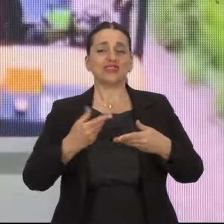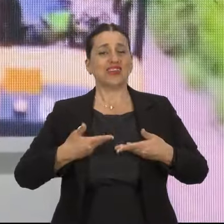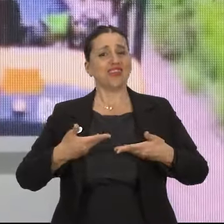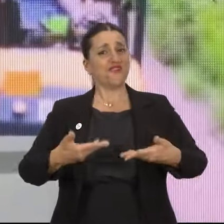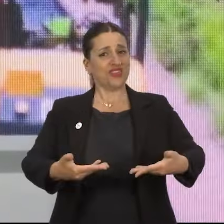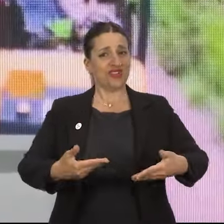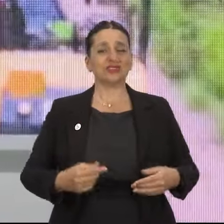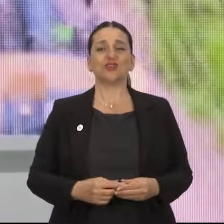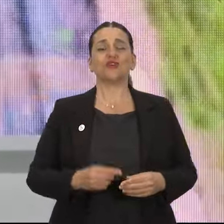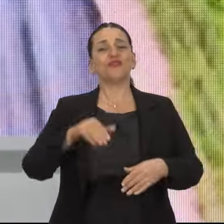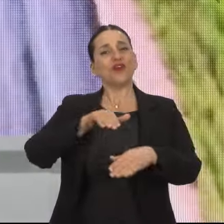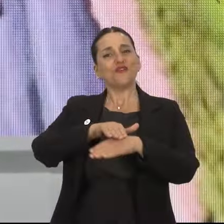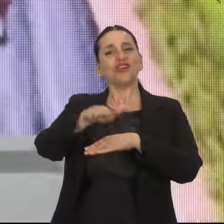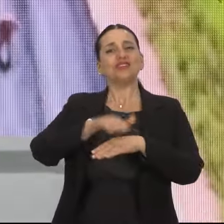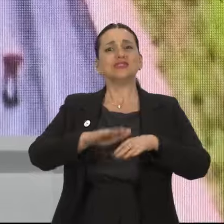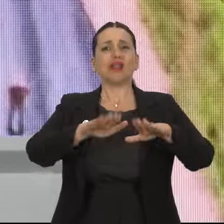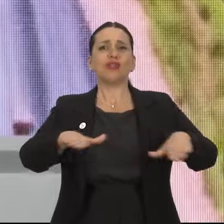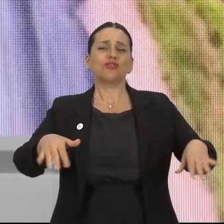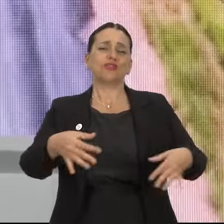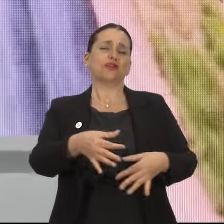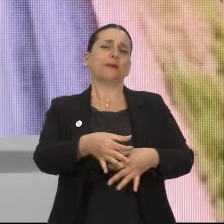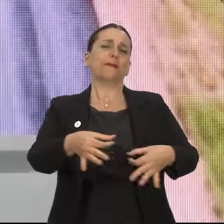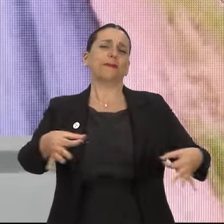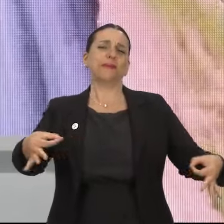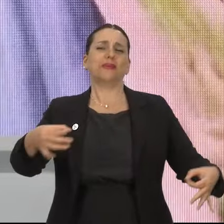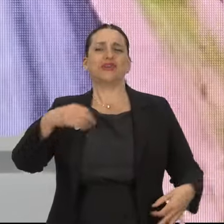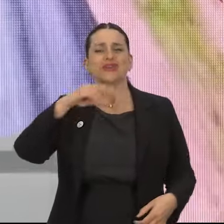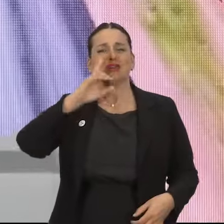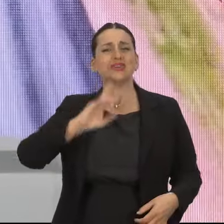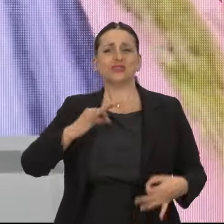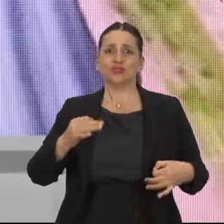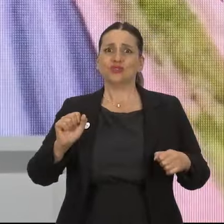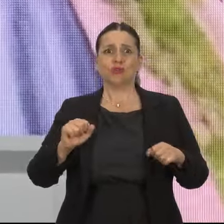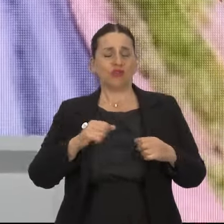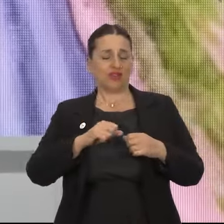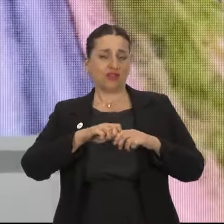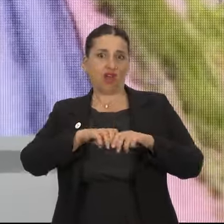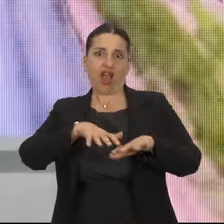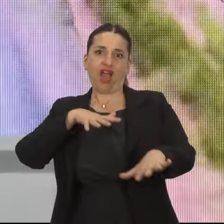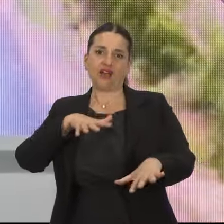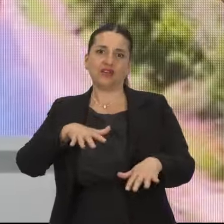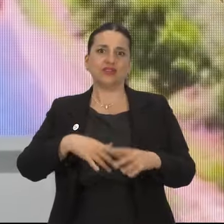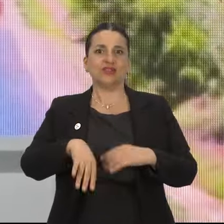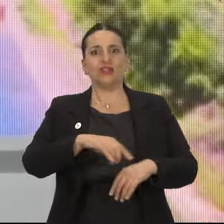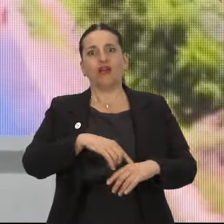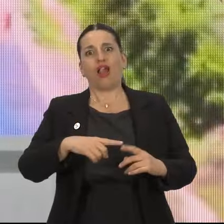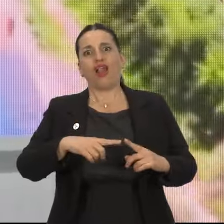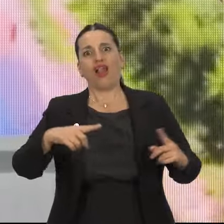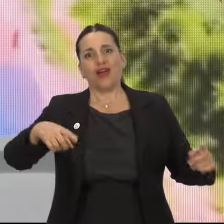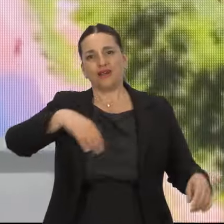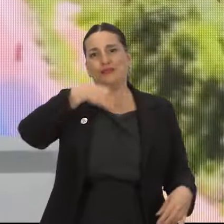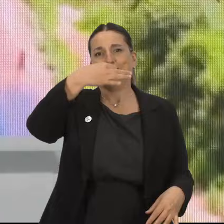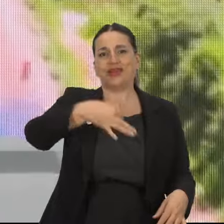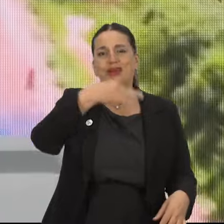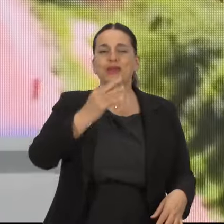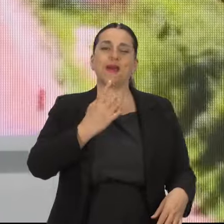Agradecerle la invitación. Felicitar a los niños que se han portado bárbaro. Estos actos se hacen muy largos y empiezan a hablar